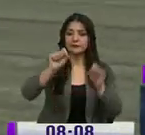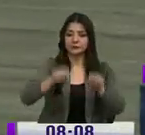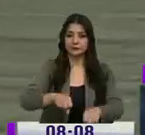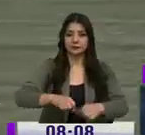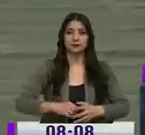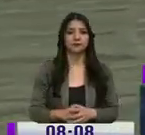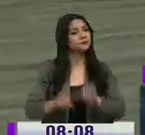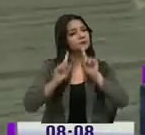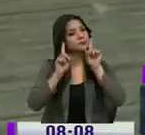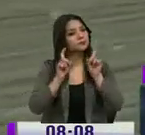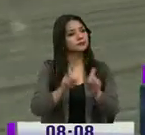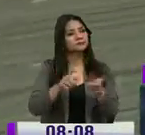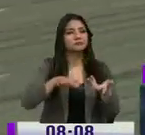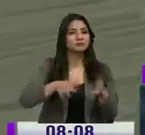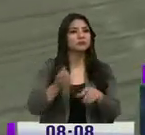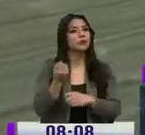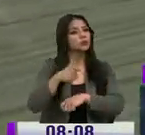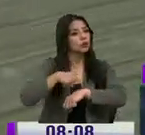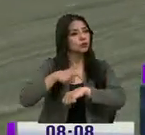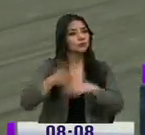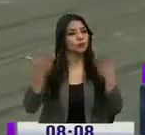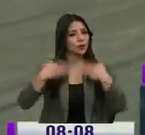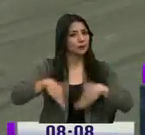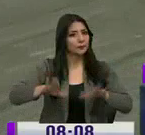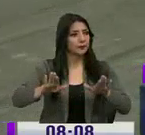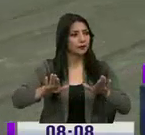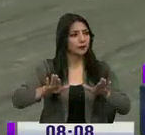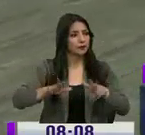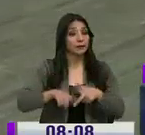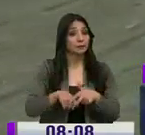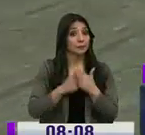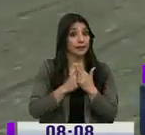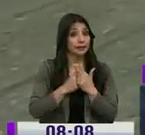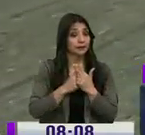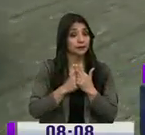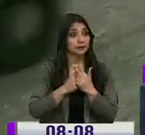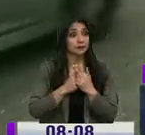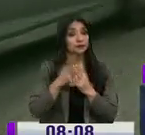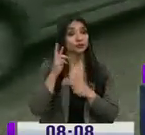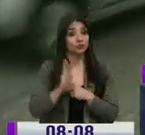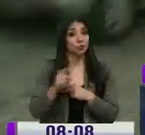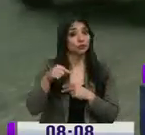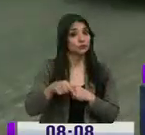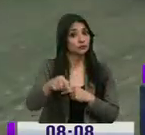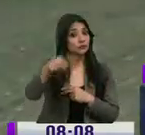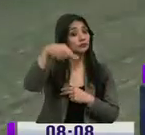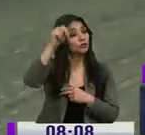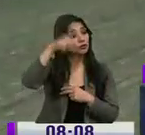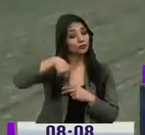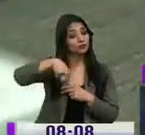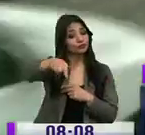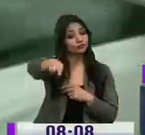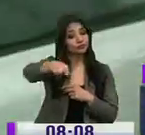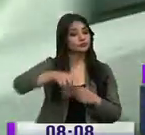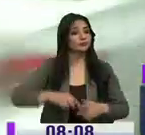que quiere decir que más o menos en cuánto tiempo comenzarán los trabajos desde sur hacia el norte, esos carriles.